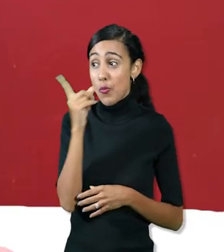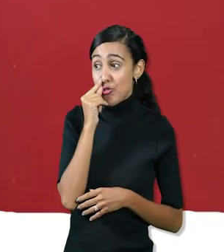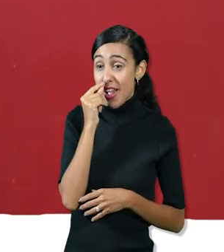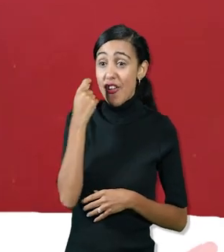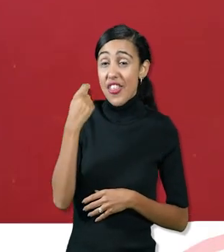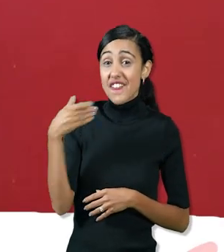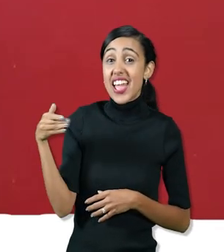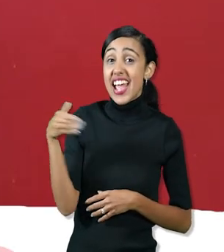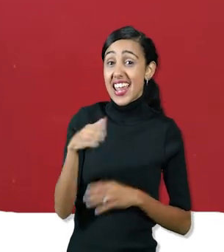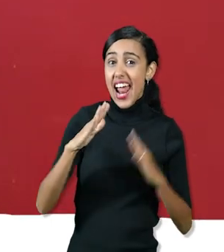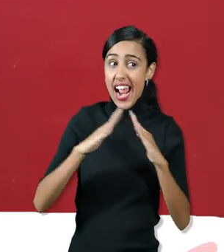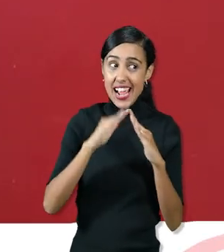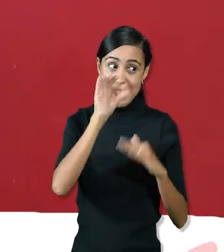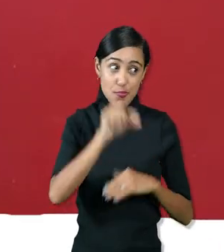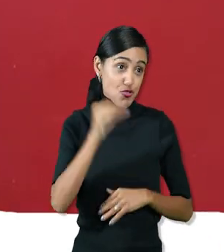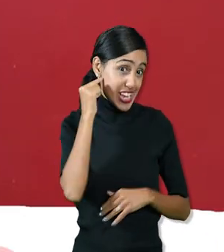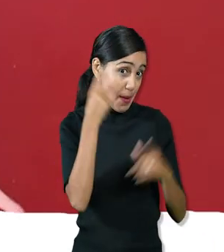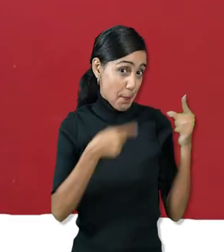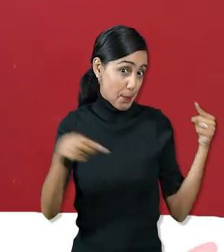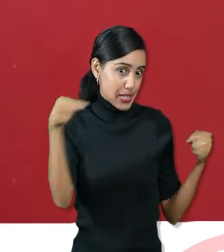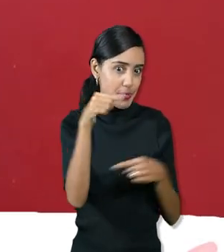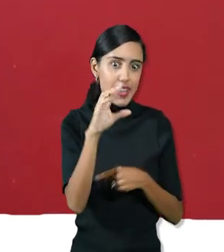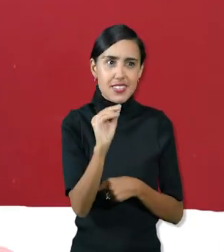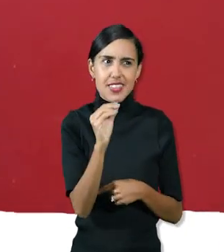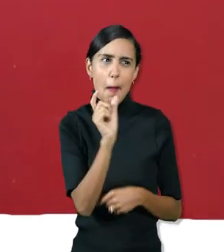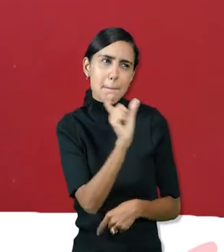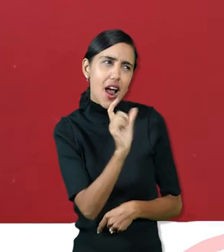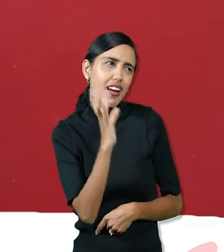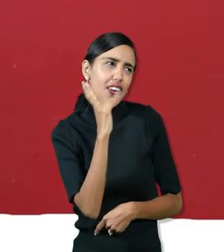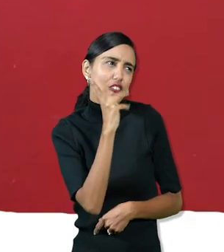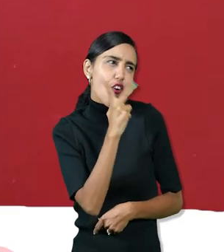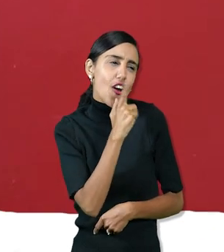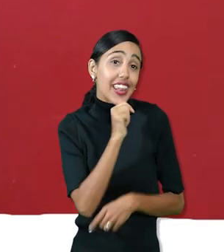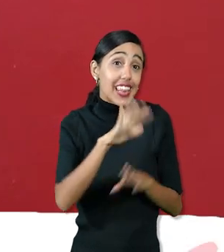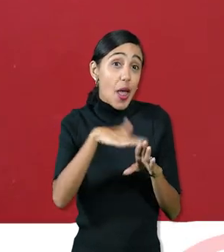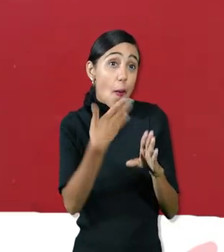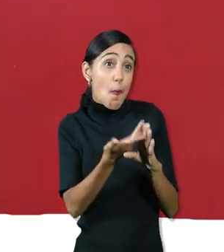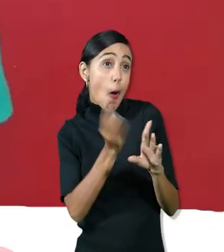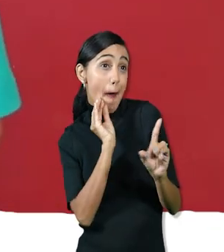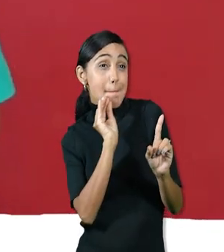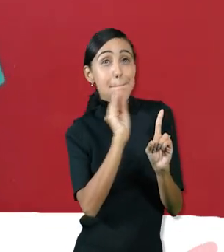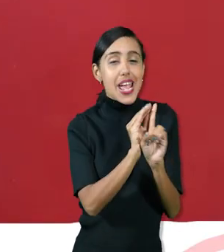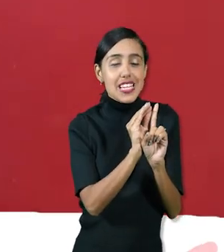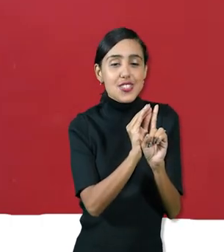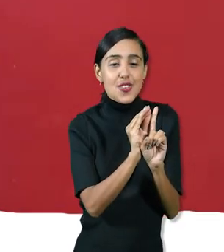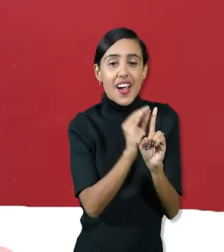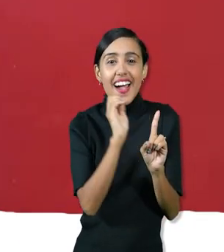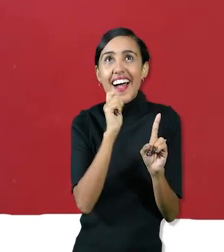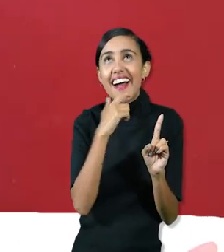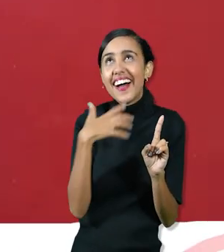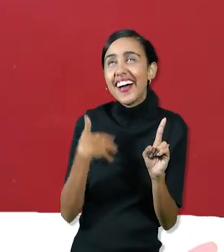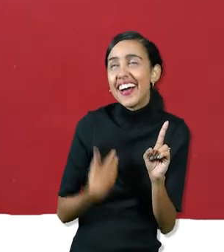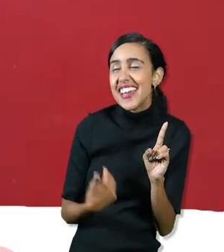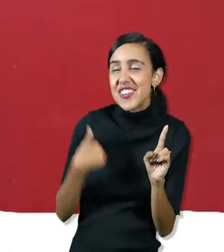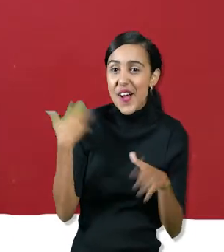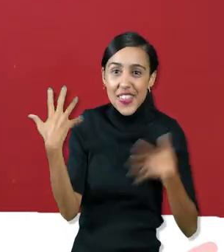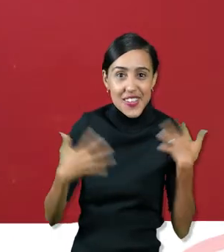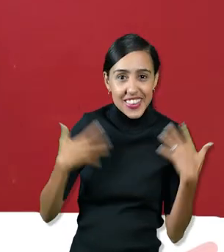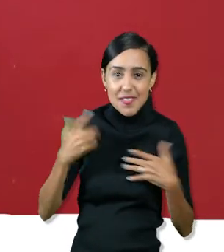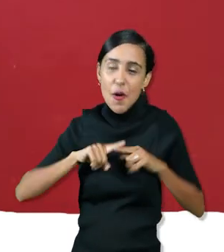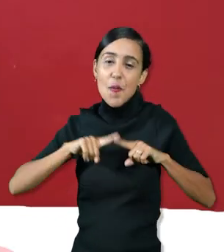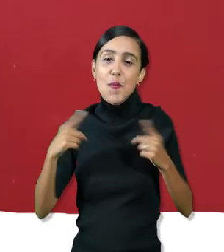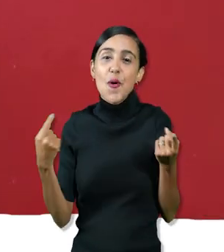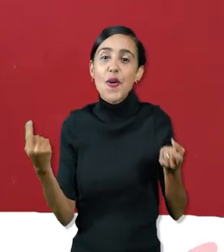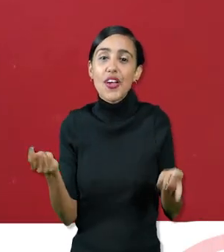que ir a la casa de la protagonista y decir unas palabras bonitas y después darle un beso ay qué manera de divertirnos